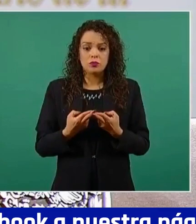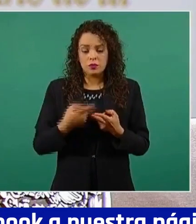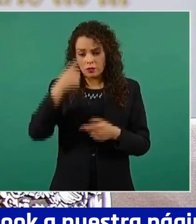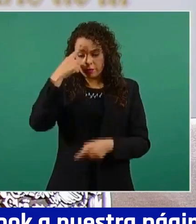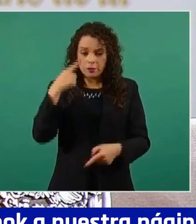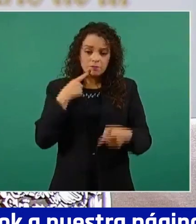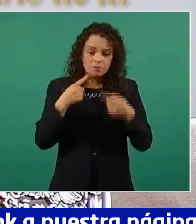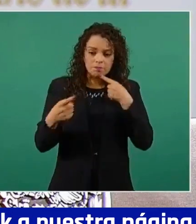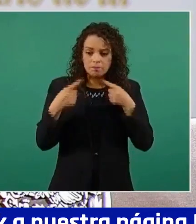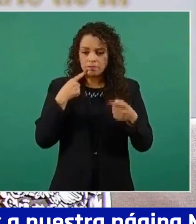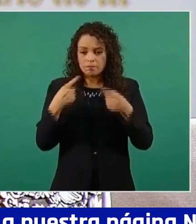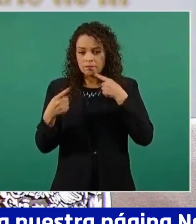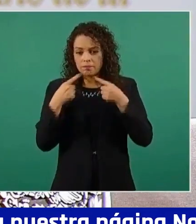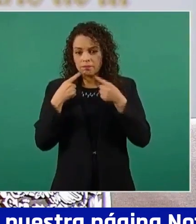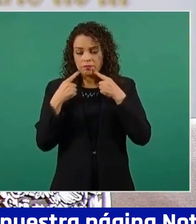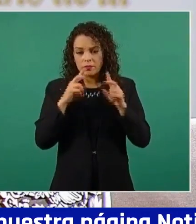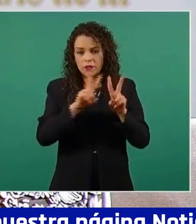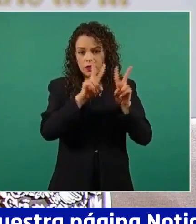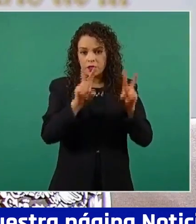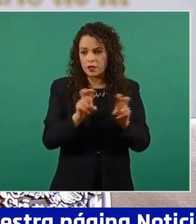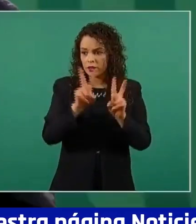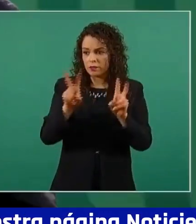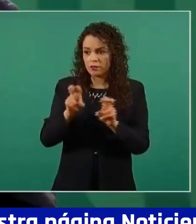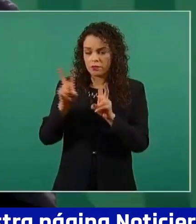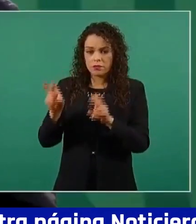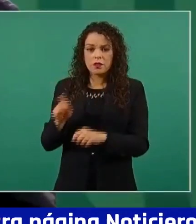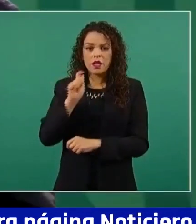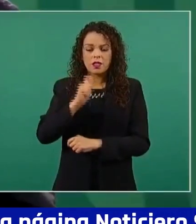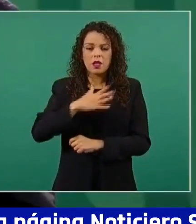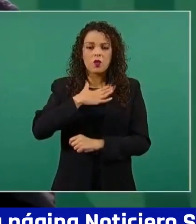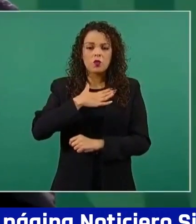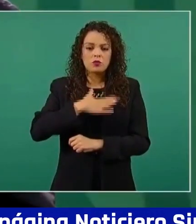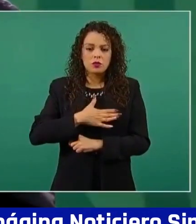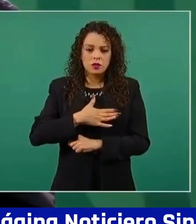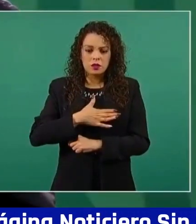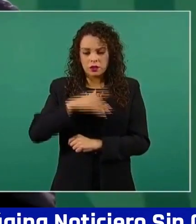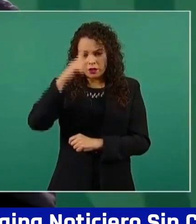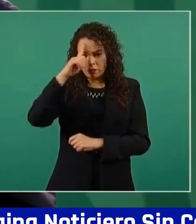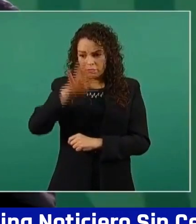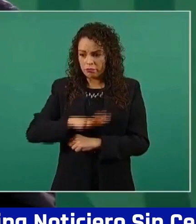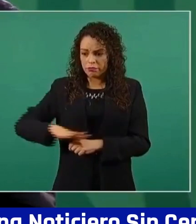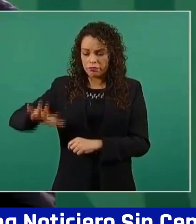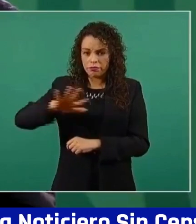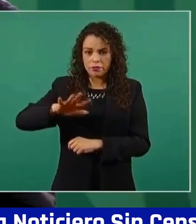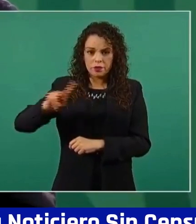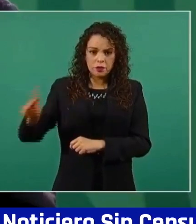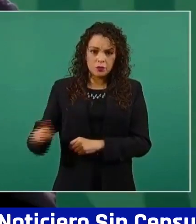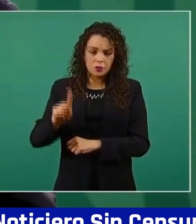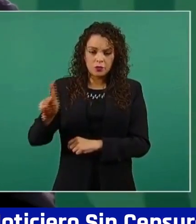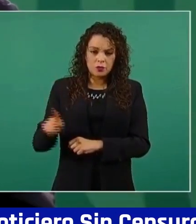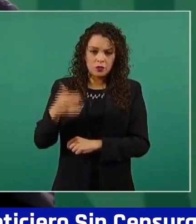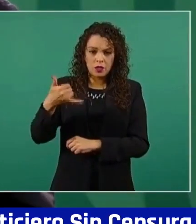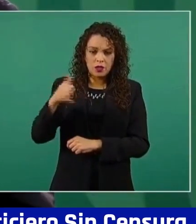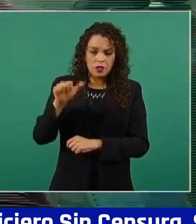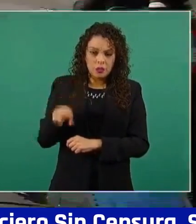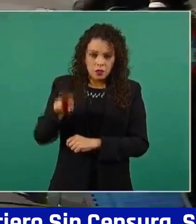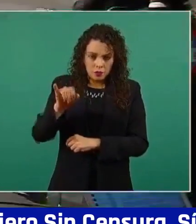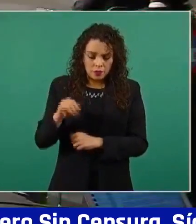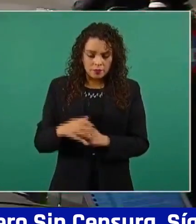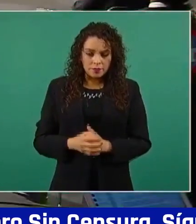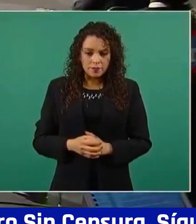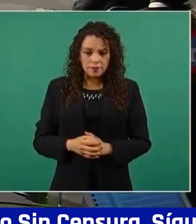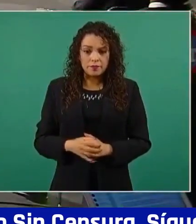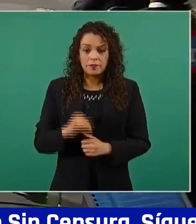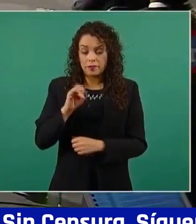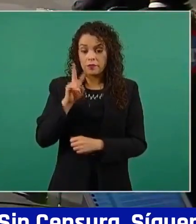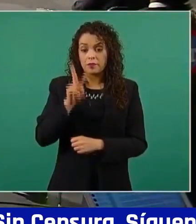todos los temas de justicia a los pueblos yaquis. Y yo, en efecto, voy a